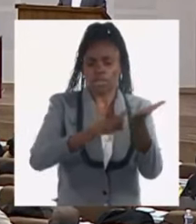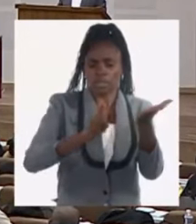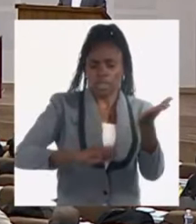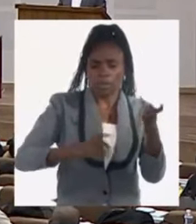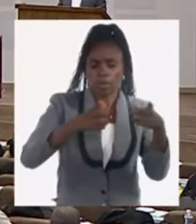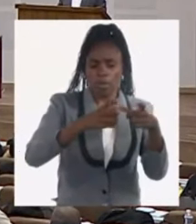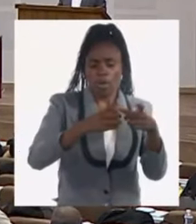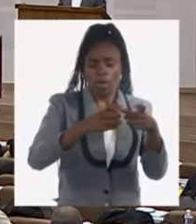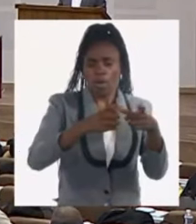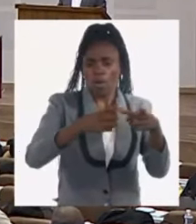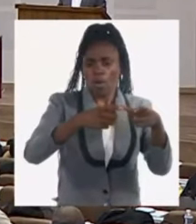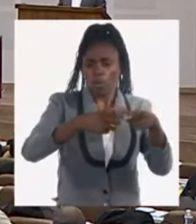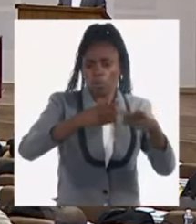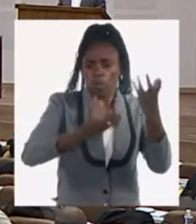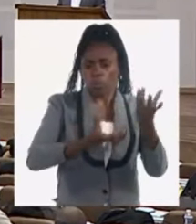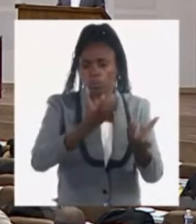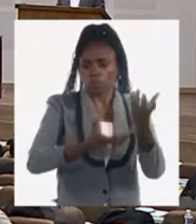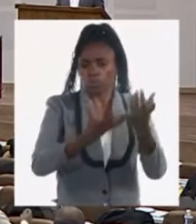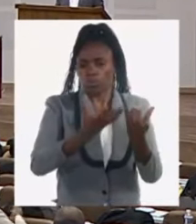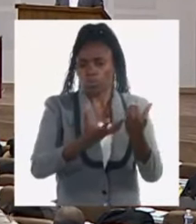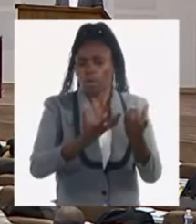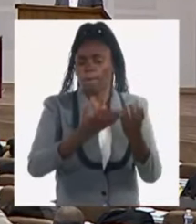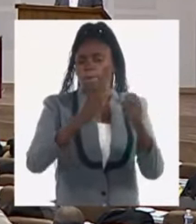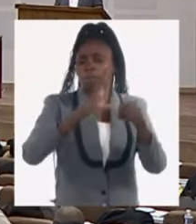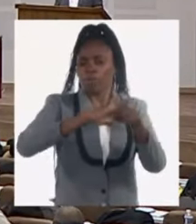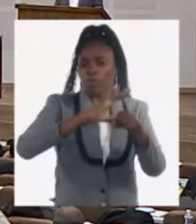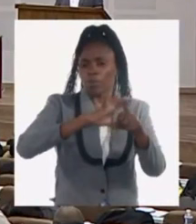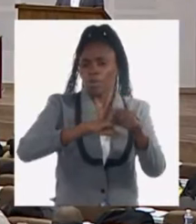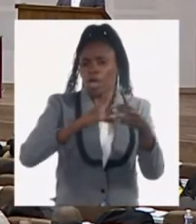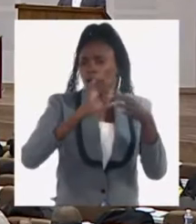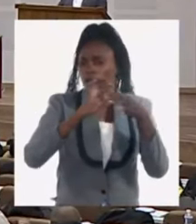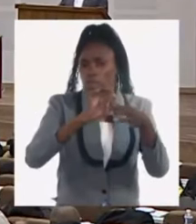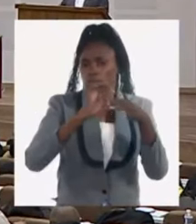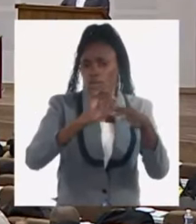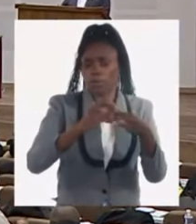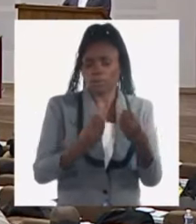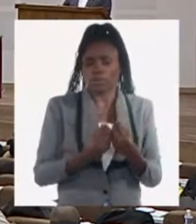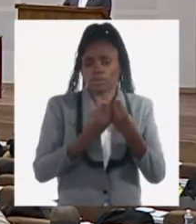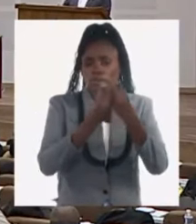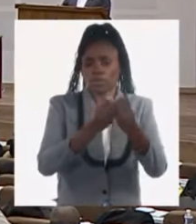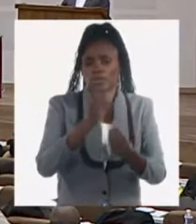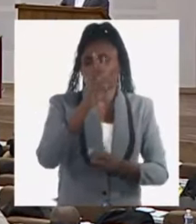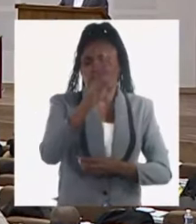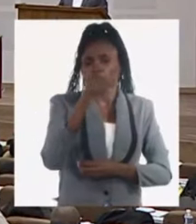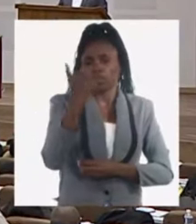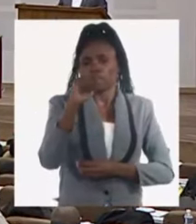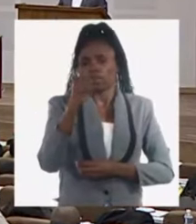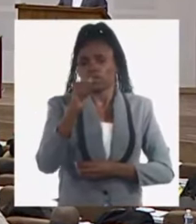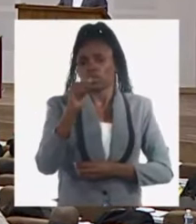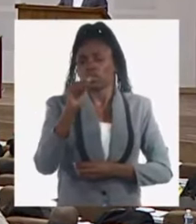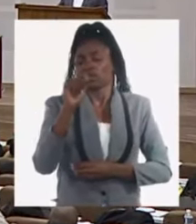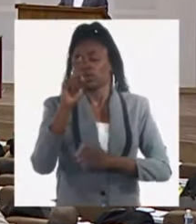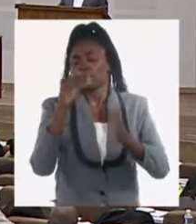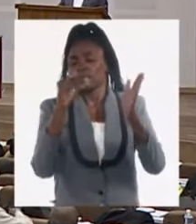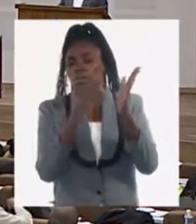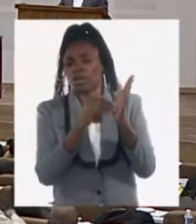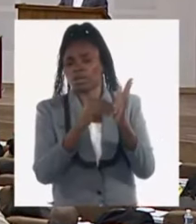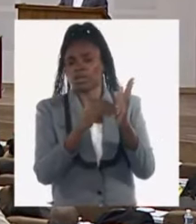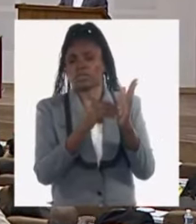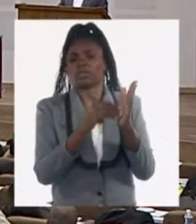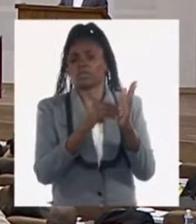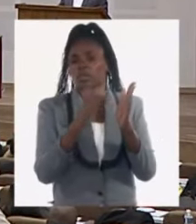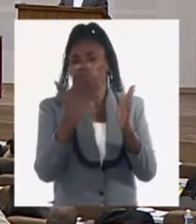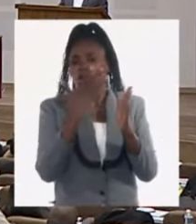con enfermedades crónicas para mantener la vitalidad en el domicilio la entrega a 317.555